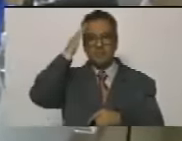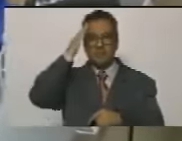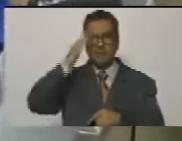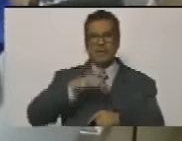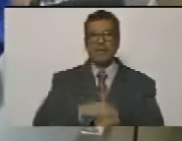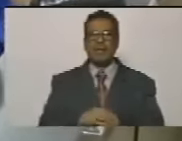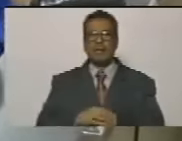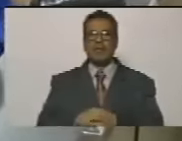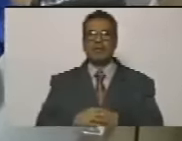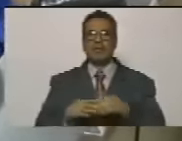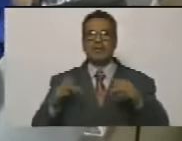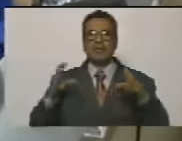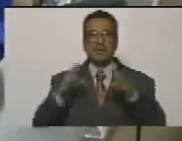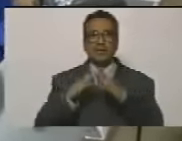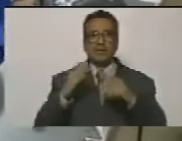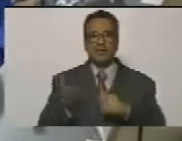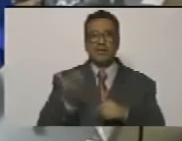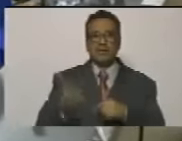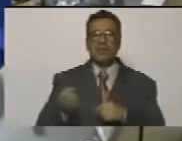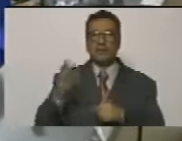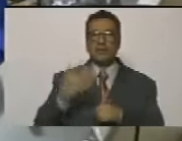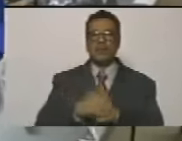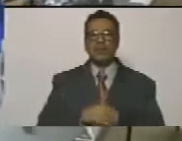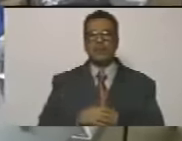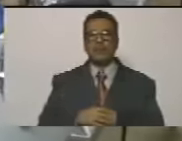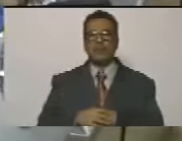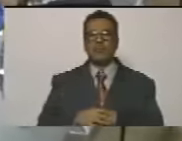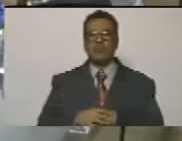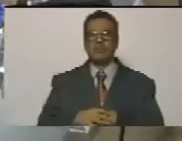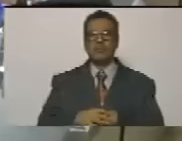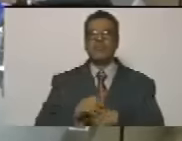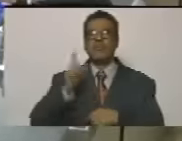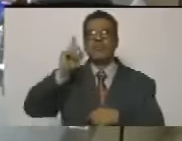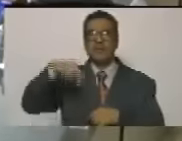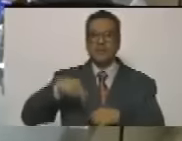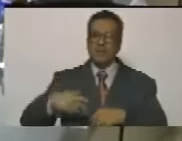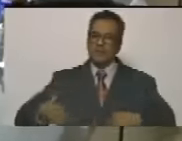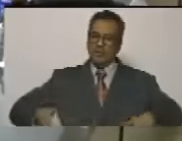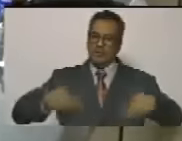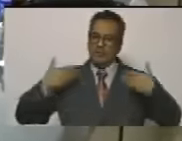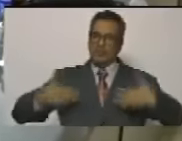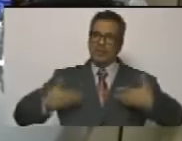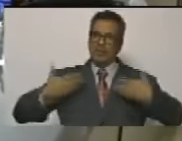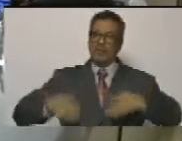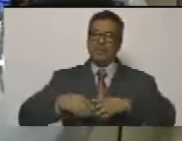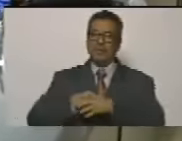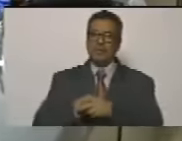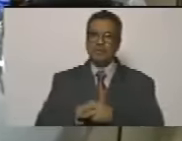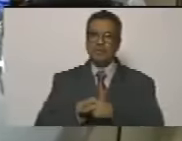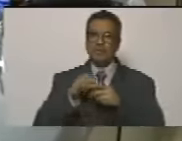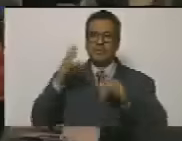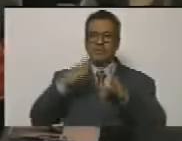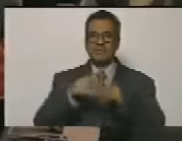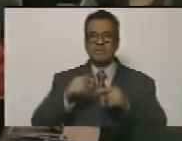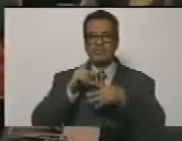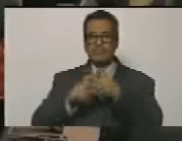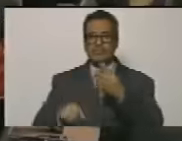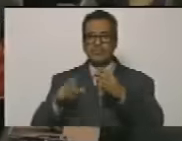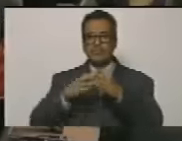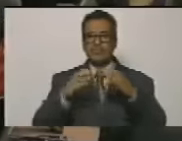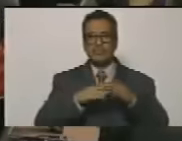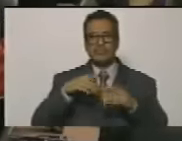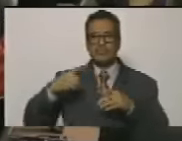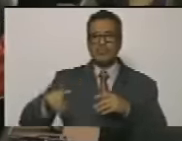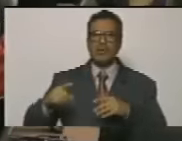en lo fundamental y también emocional que los régimes de